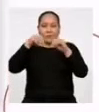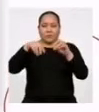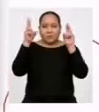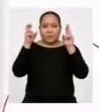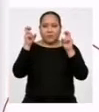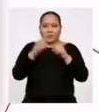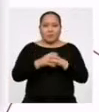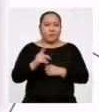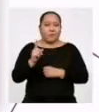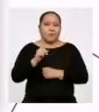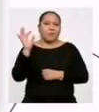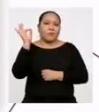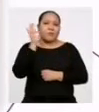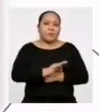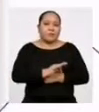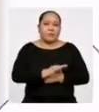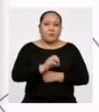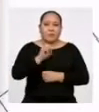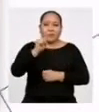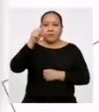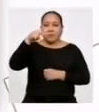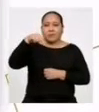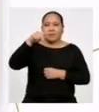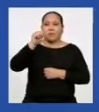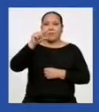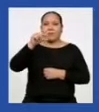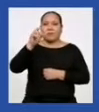todavía de Santa García.